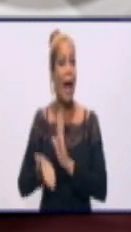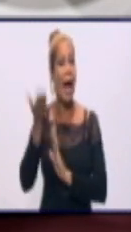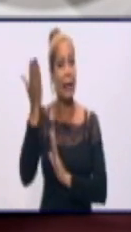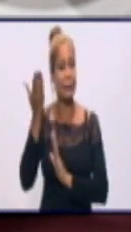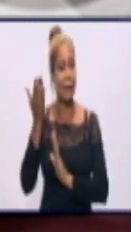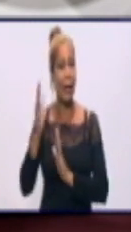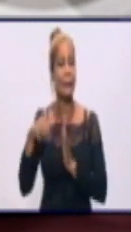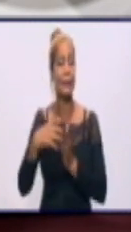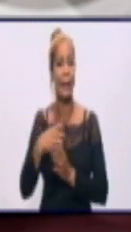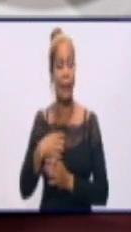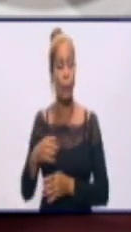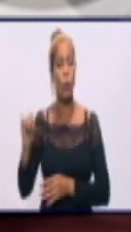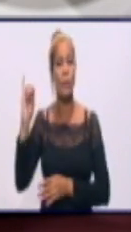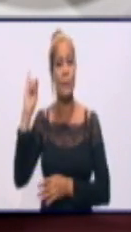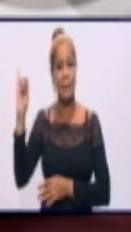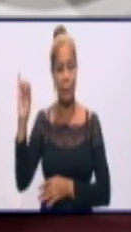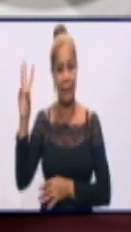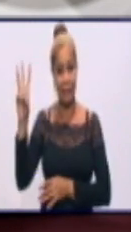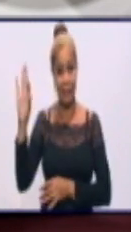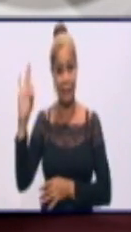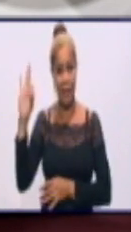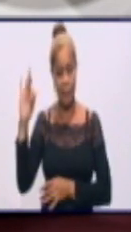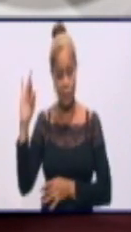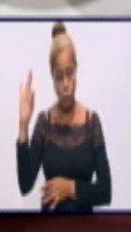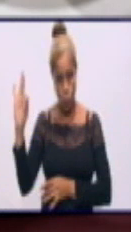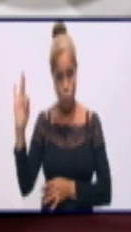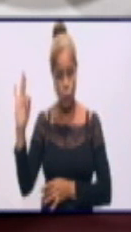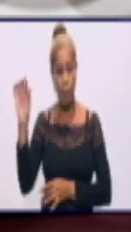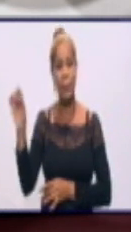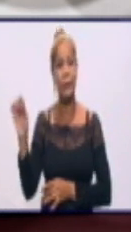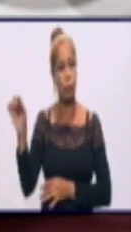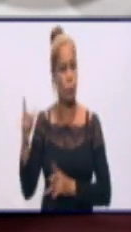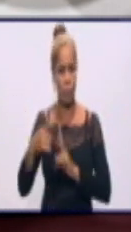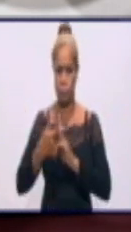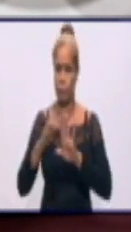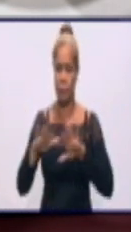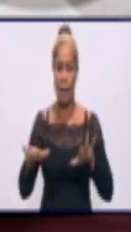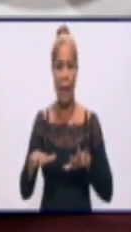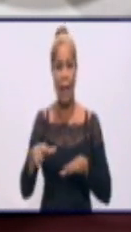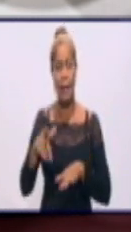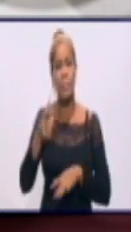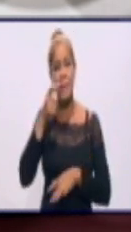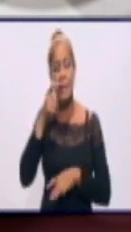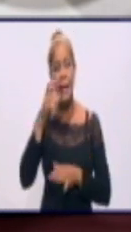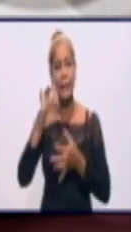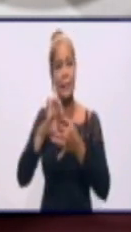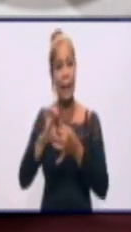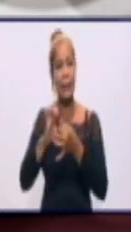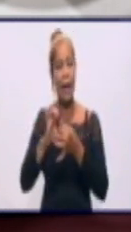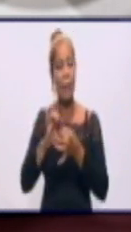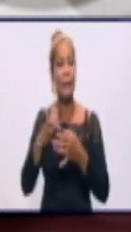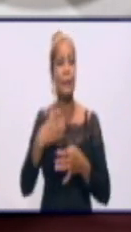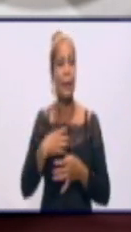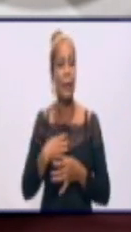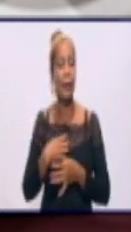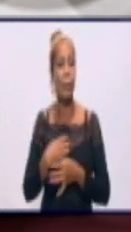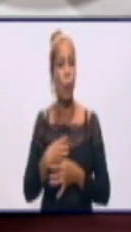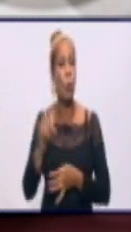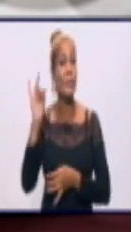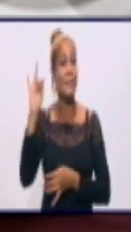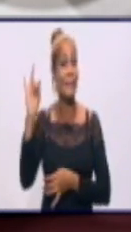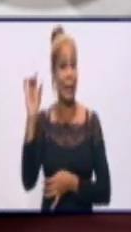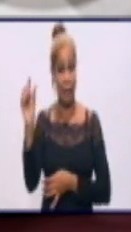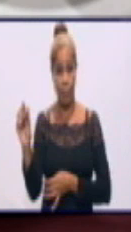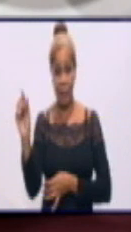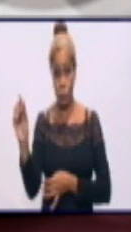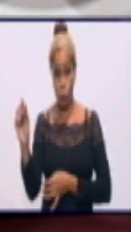6.038 pacientes recuperados. En vigilancia intensiva, Manzanillo, en la sala de vigilancia intensiva, tenemos 37 pacientes.